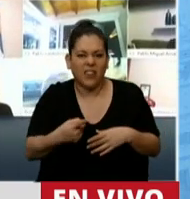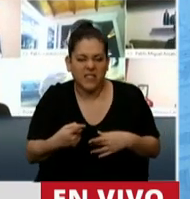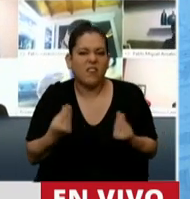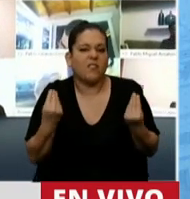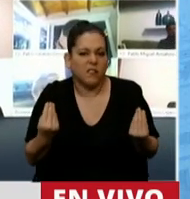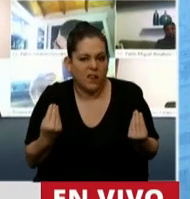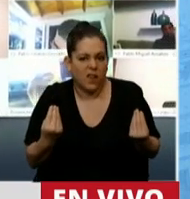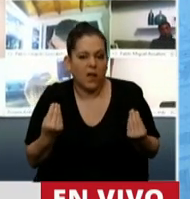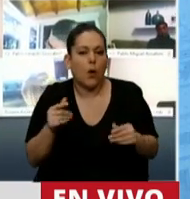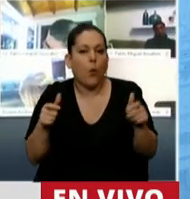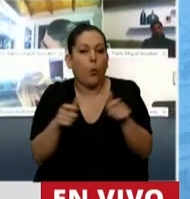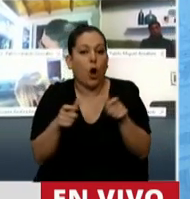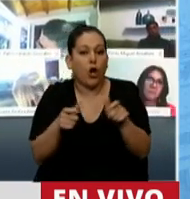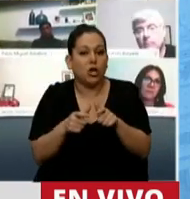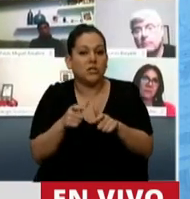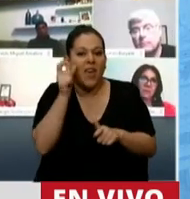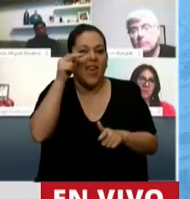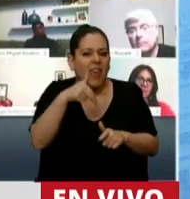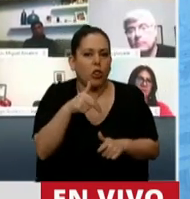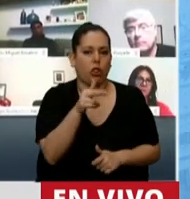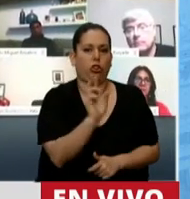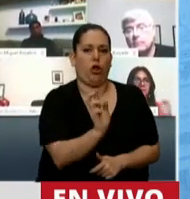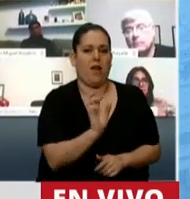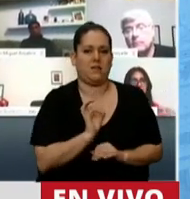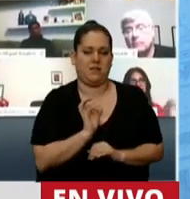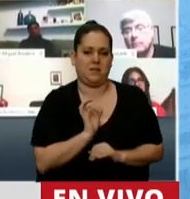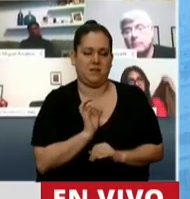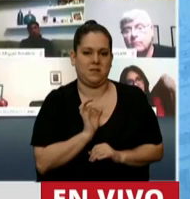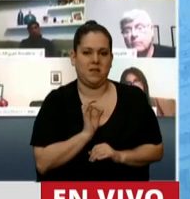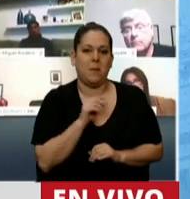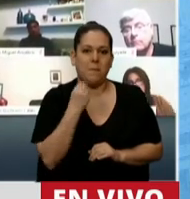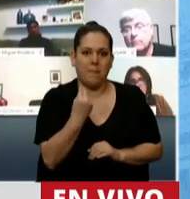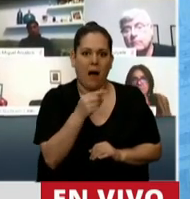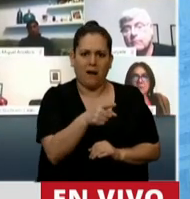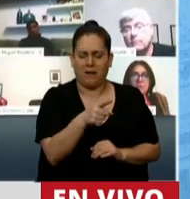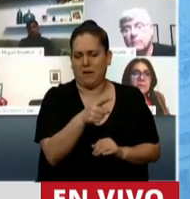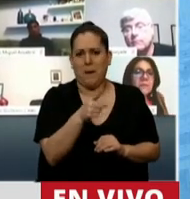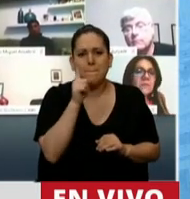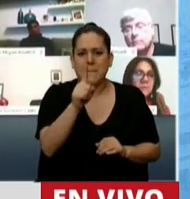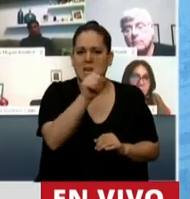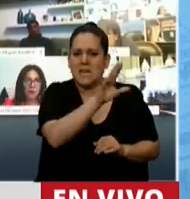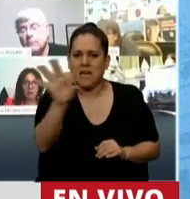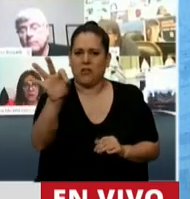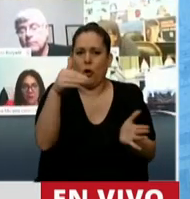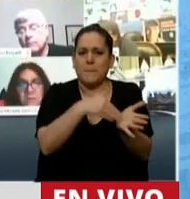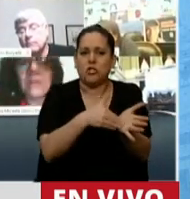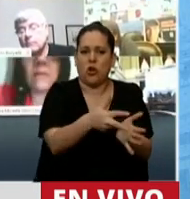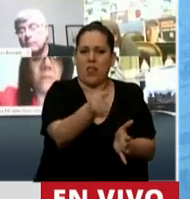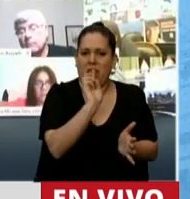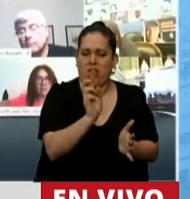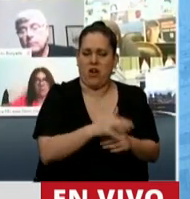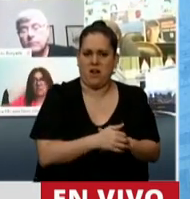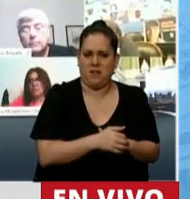bonos en dólares, bonos en dólares por la suma de 1.500 millones, 1.500 millones de dólares.